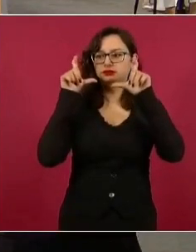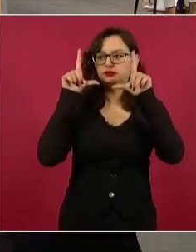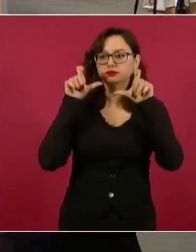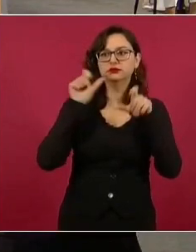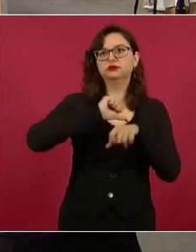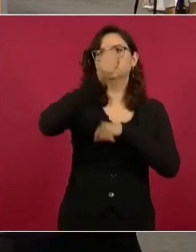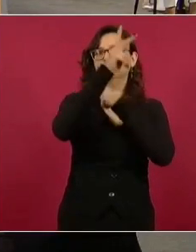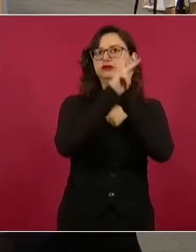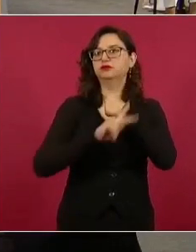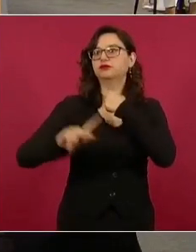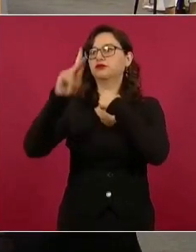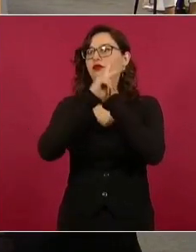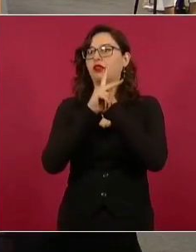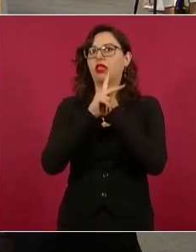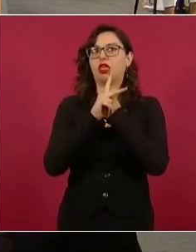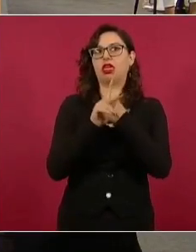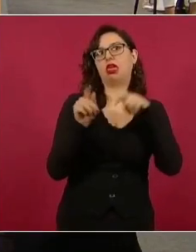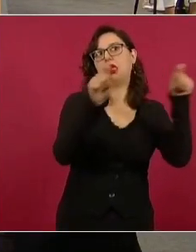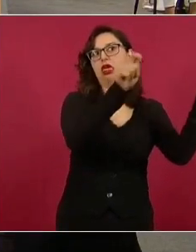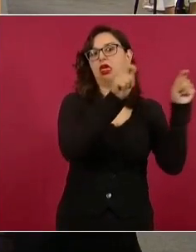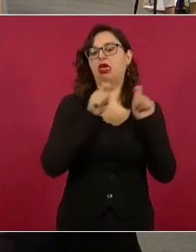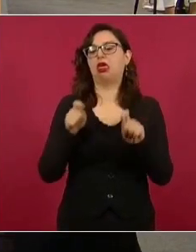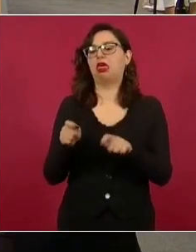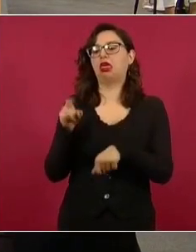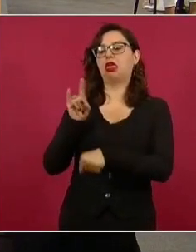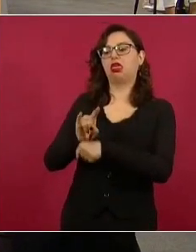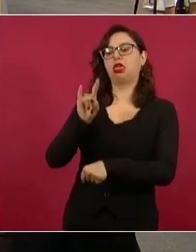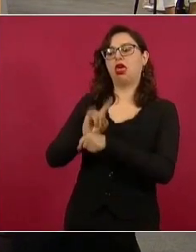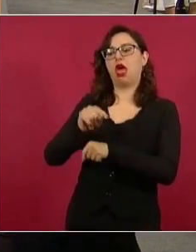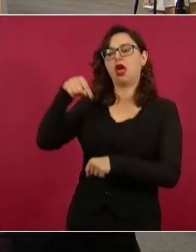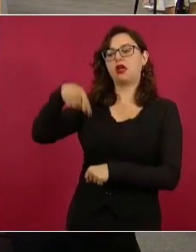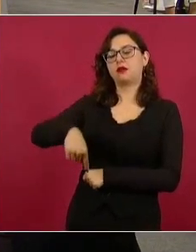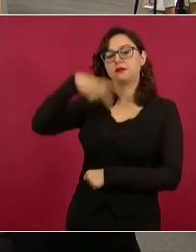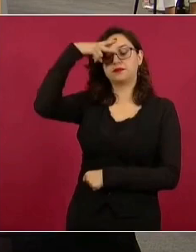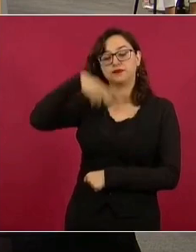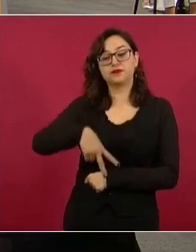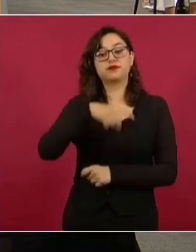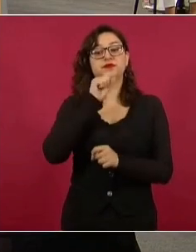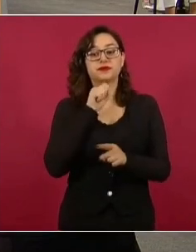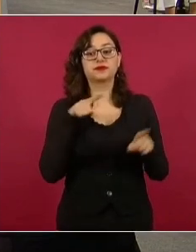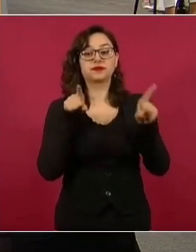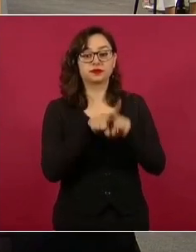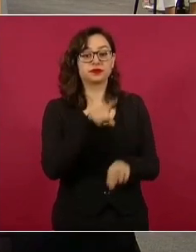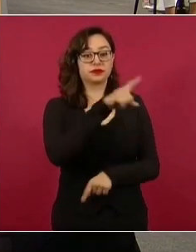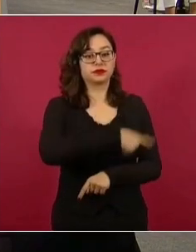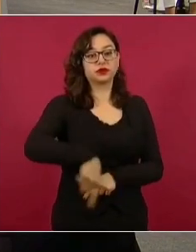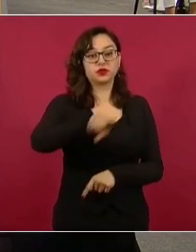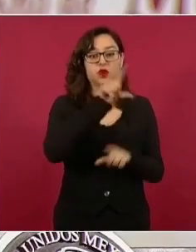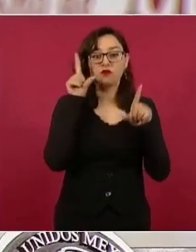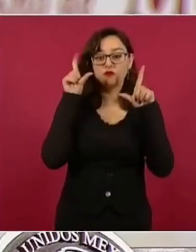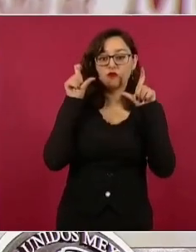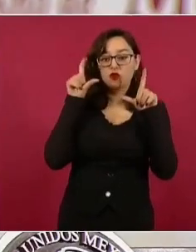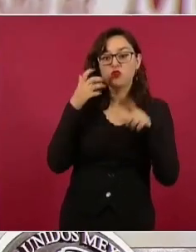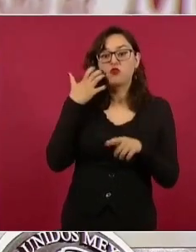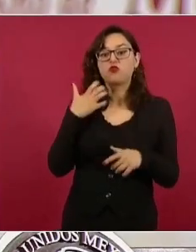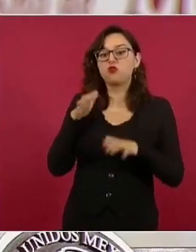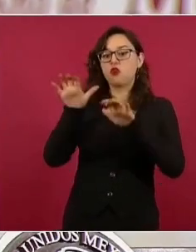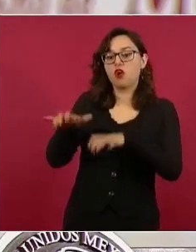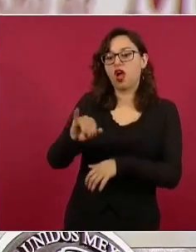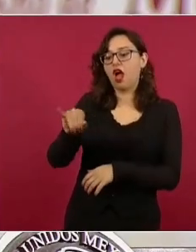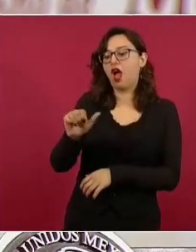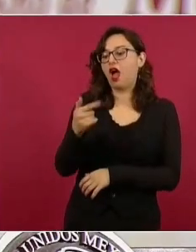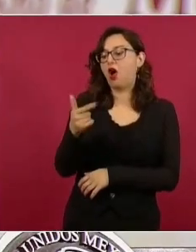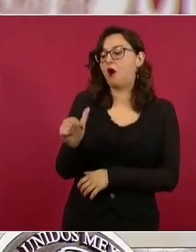muertos, argumentando que es en la zona donde se construye el tren. Sin embargo, otra vez, las